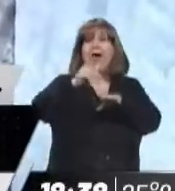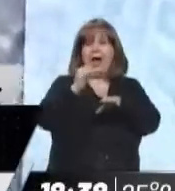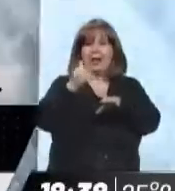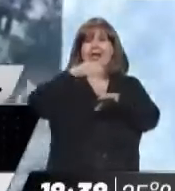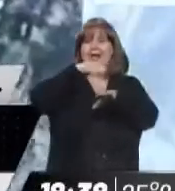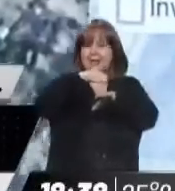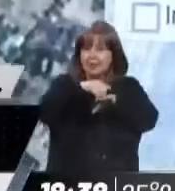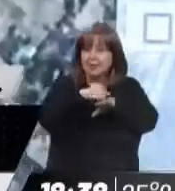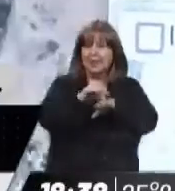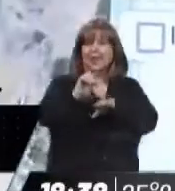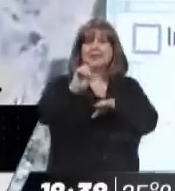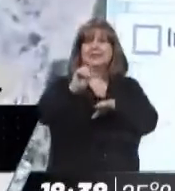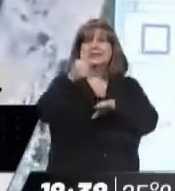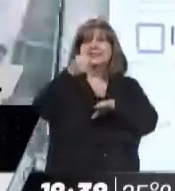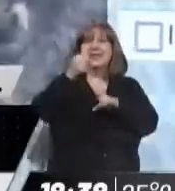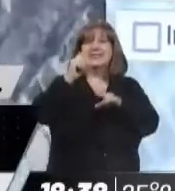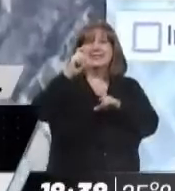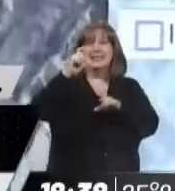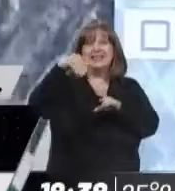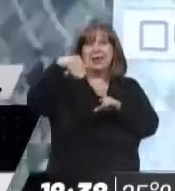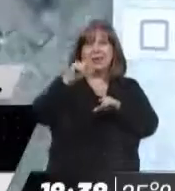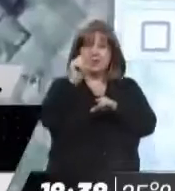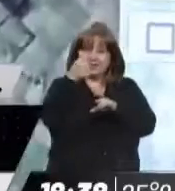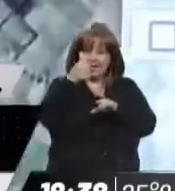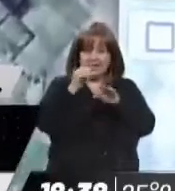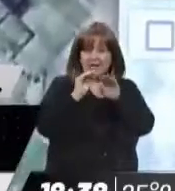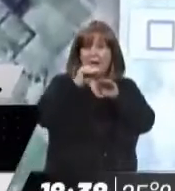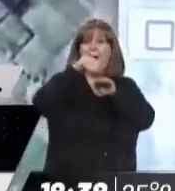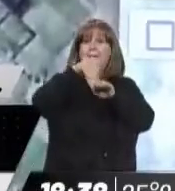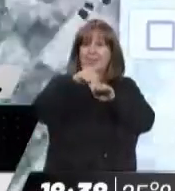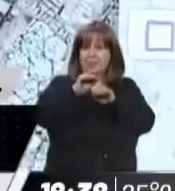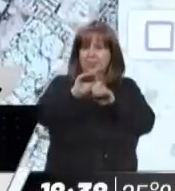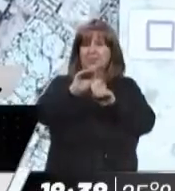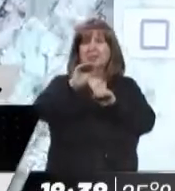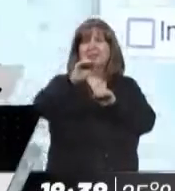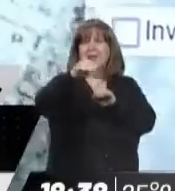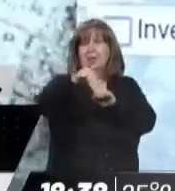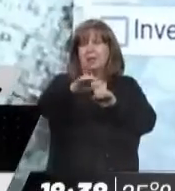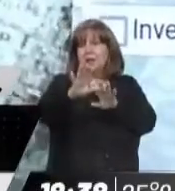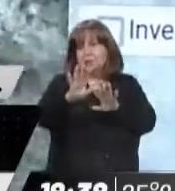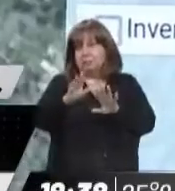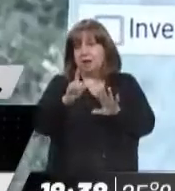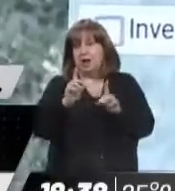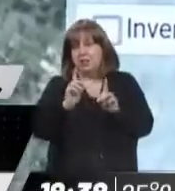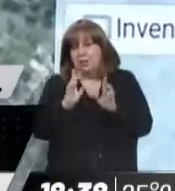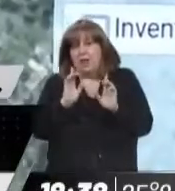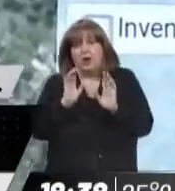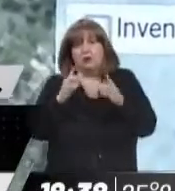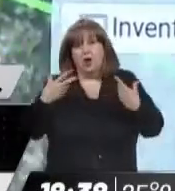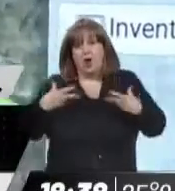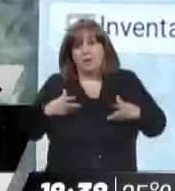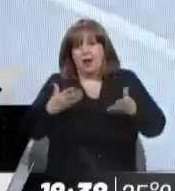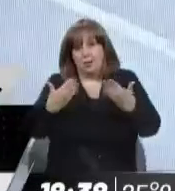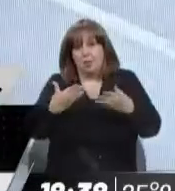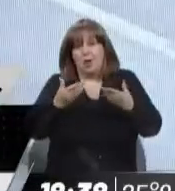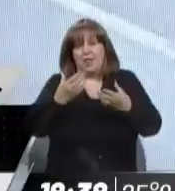de aproximadamente 6 centímetros, como mucho, y está dentro de lo que son los parámetros para permitir la transitabilidad de